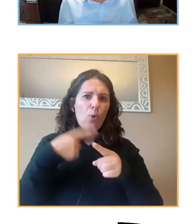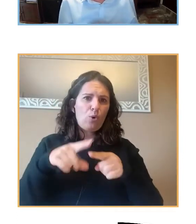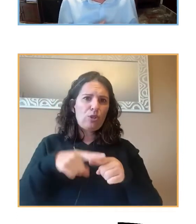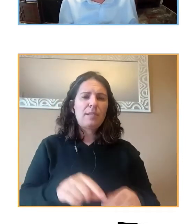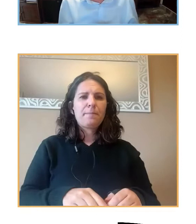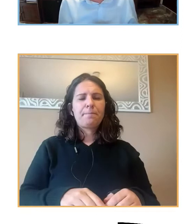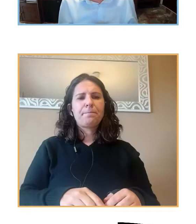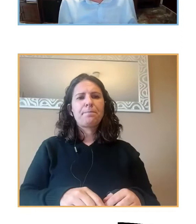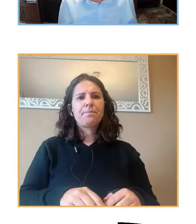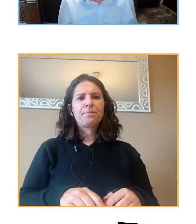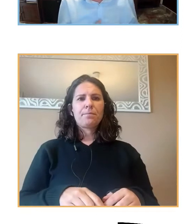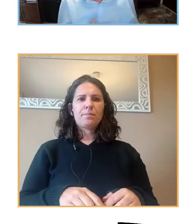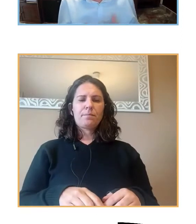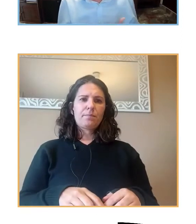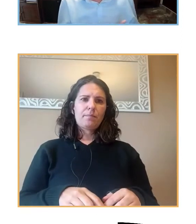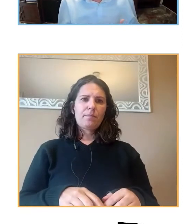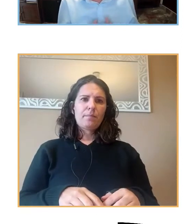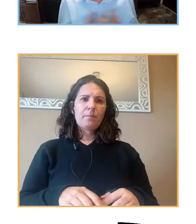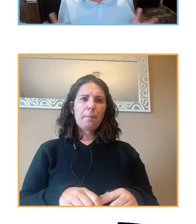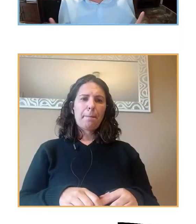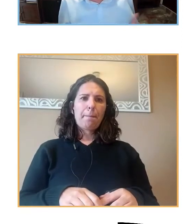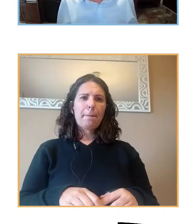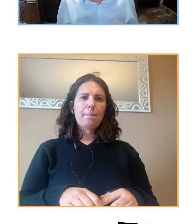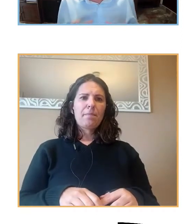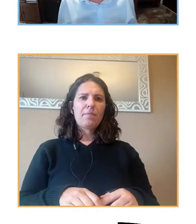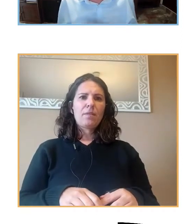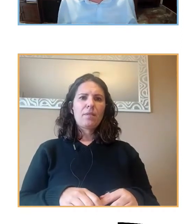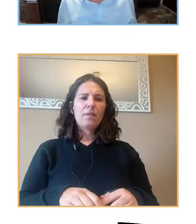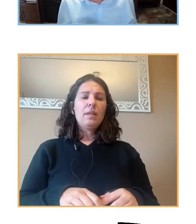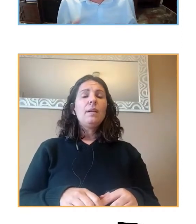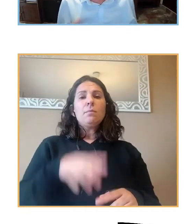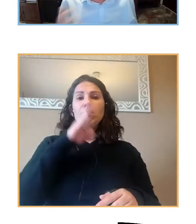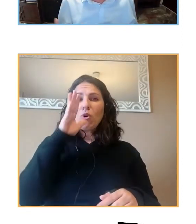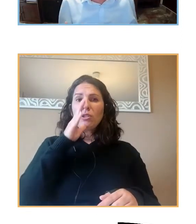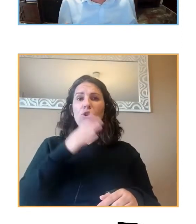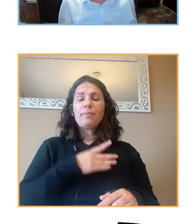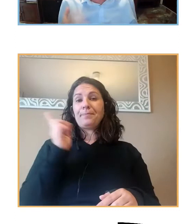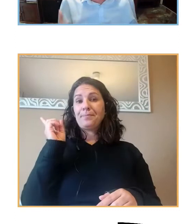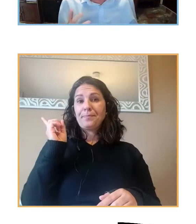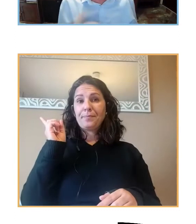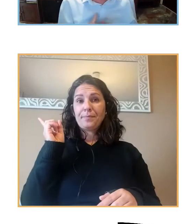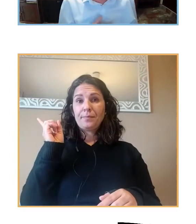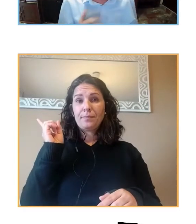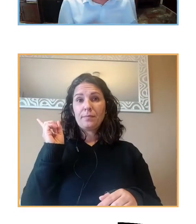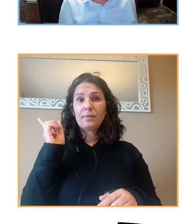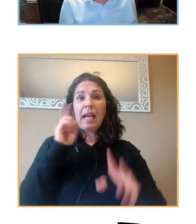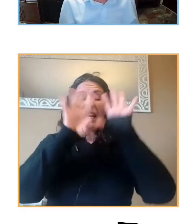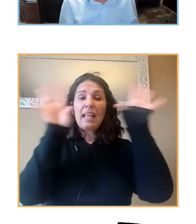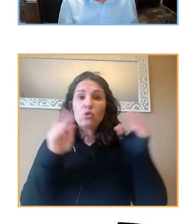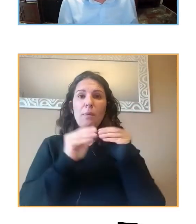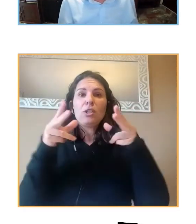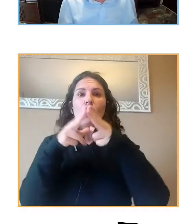puedan formar grupos presenciales. Bueno, y entonces traigo aquí un resumen de lo que los socios nos han hecho llegar.